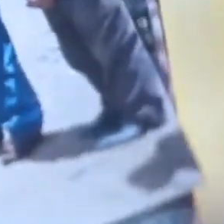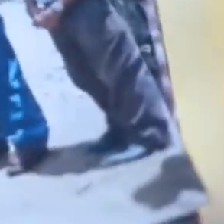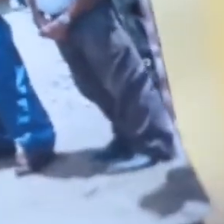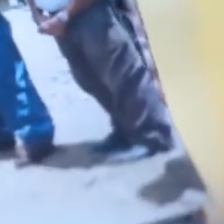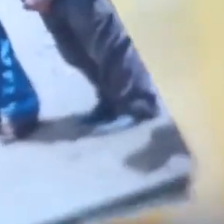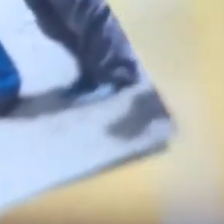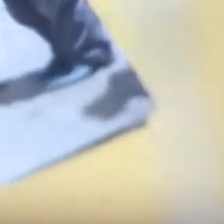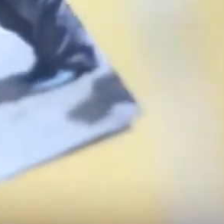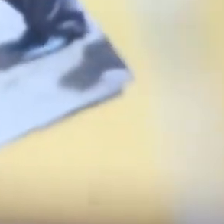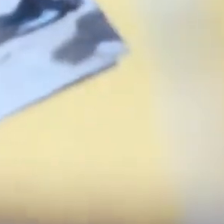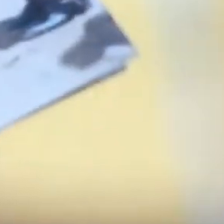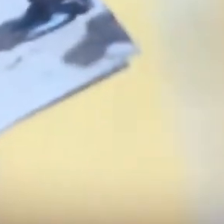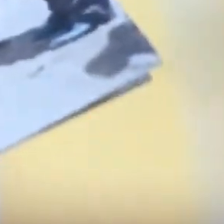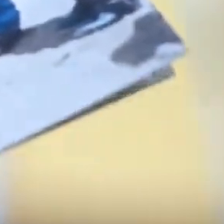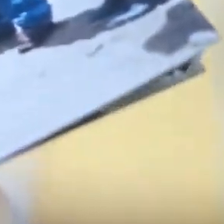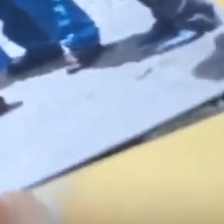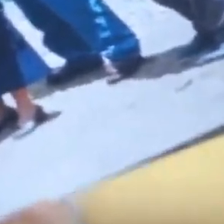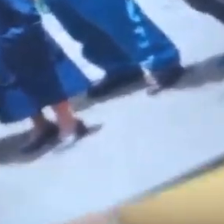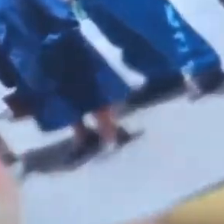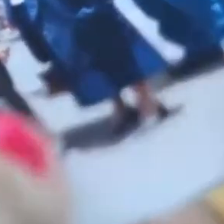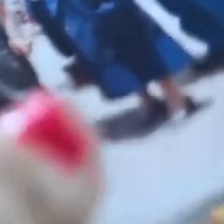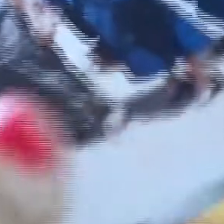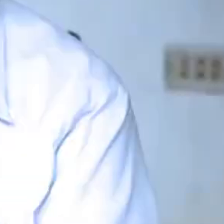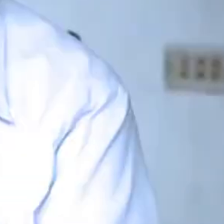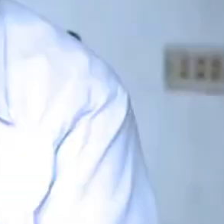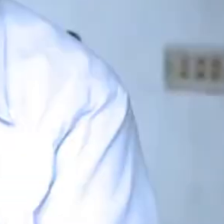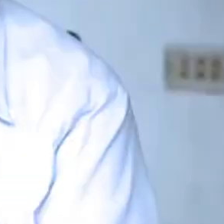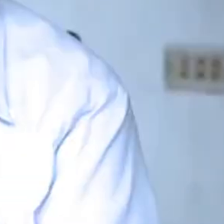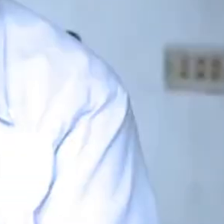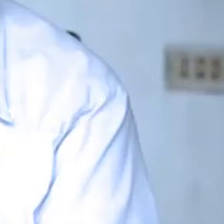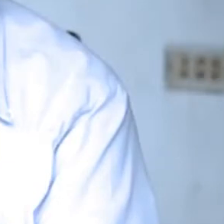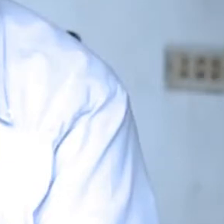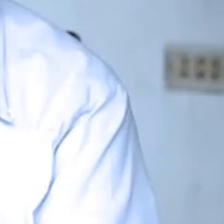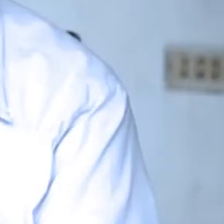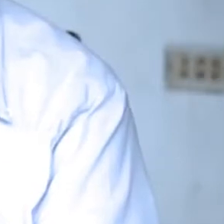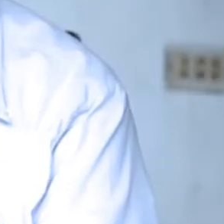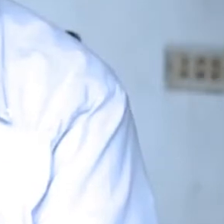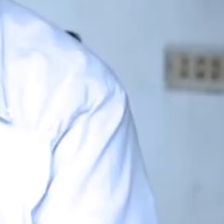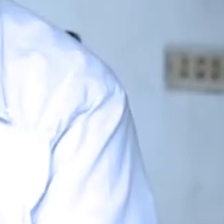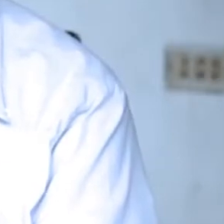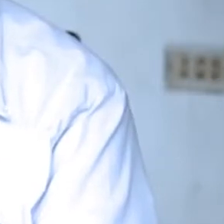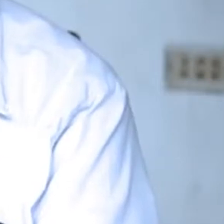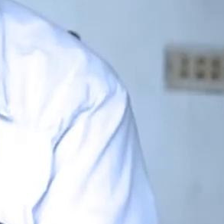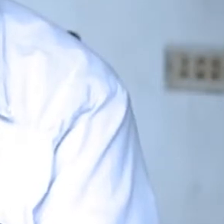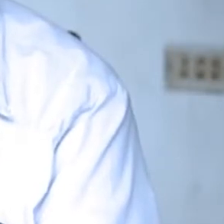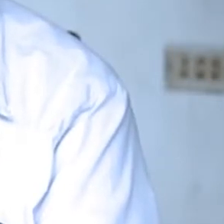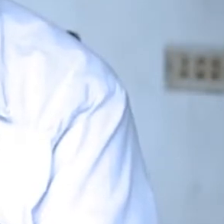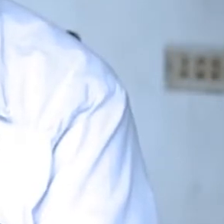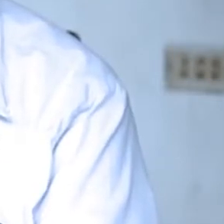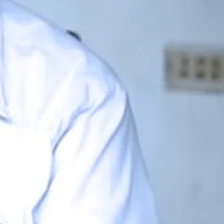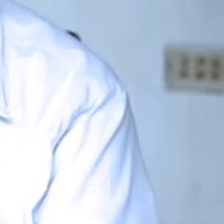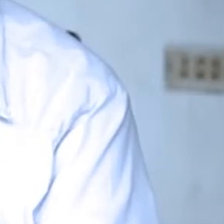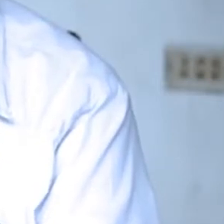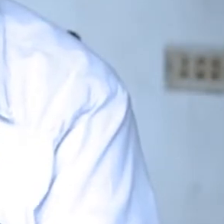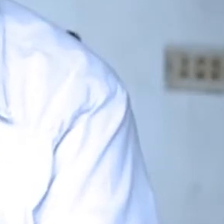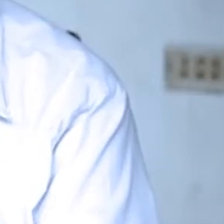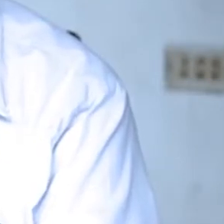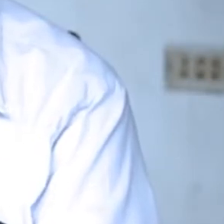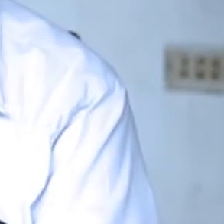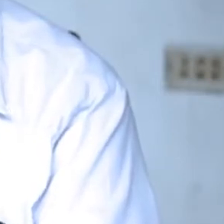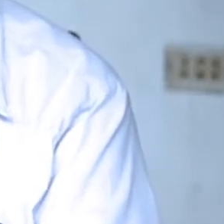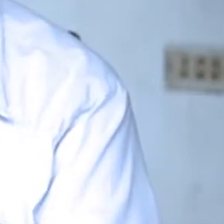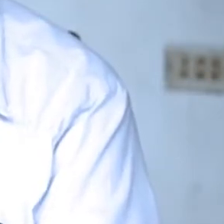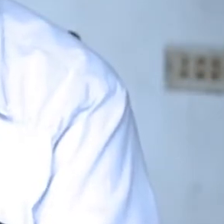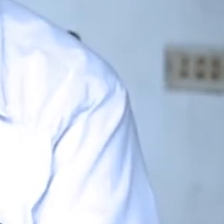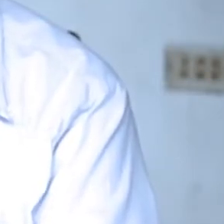En Costa Rica, Figueres dijo, no voy a mandarle el ejército de Perú, no voy a mandar a la policía a que me defienda, sino que si me quieren defender,